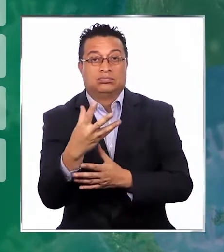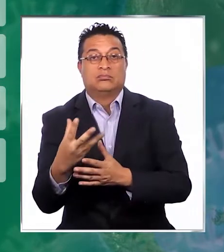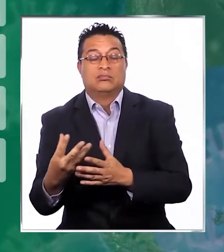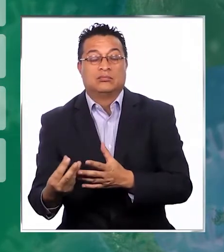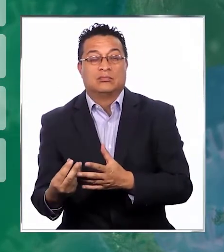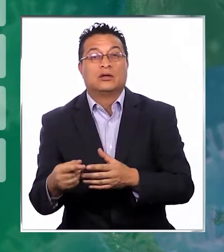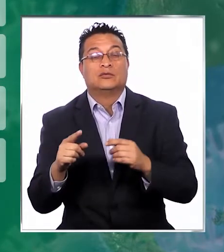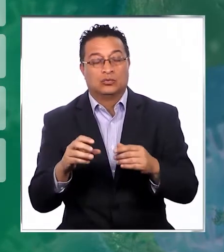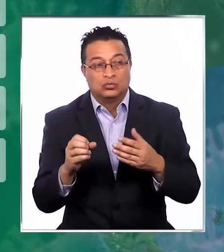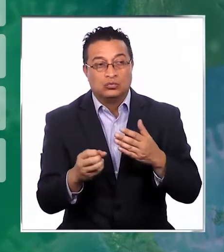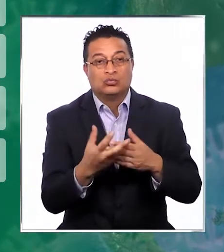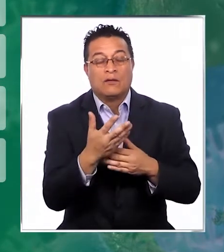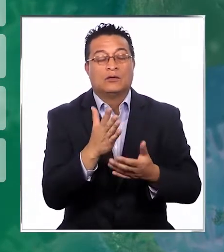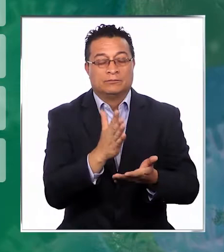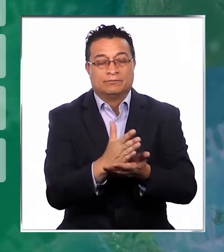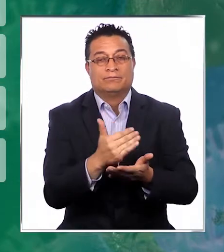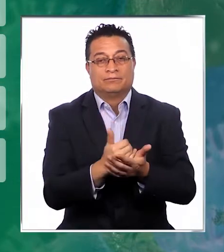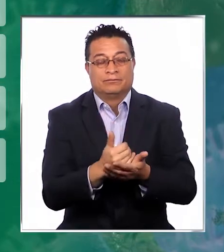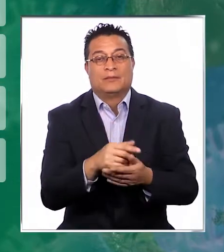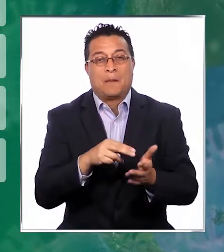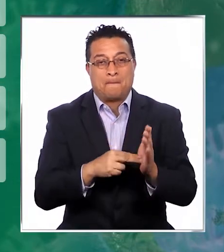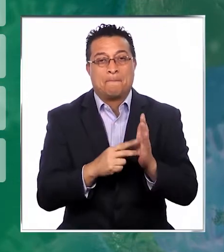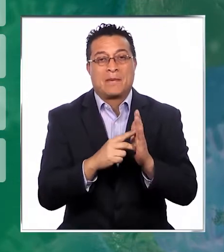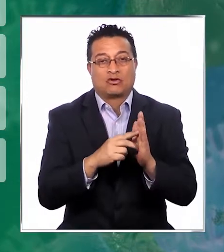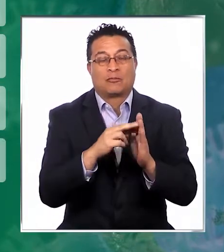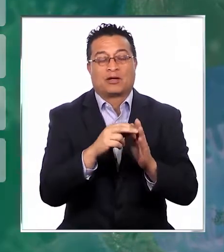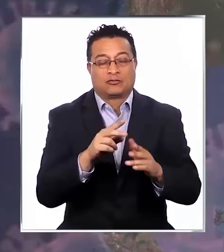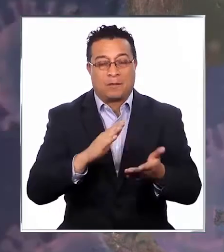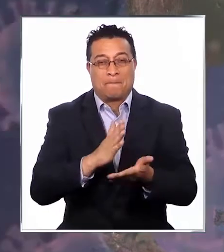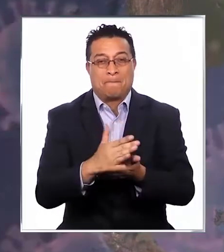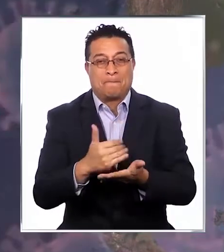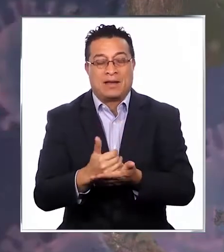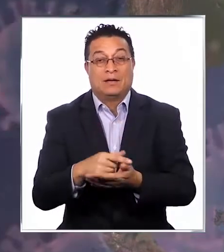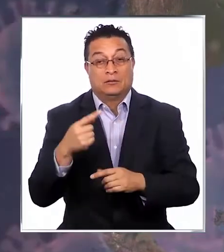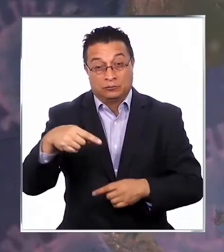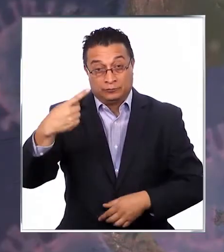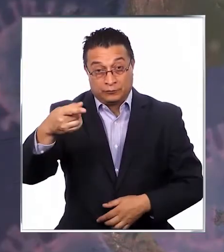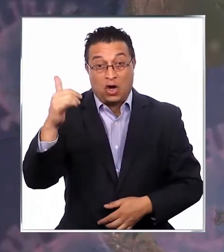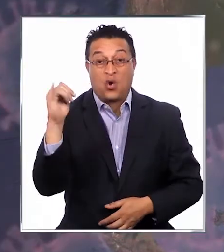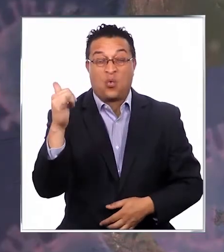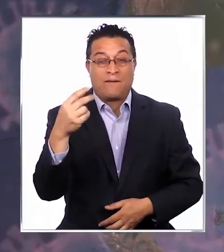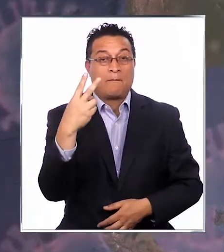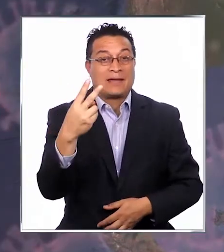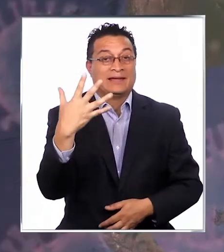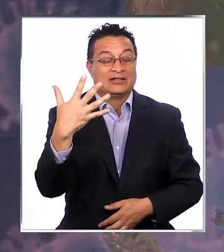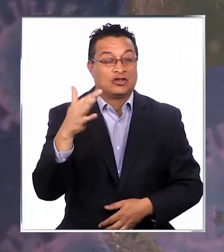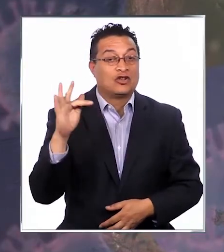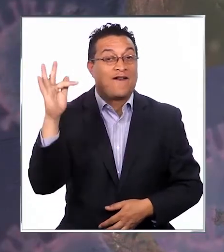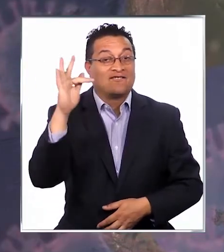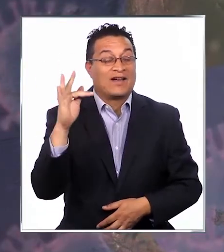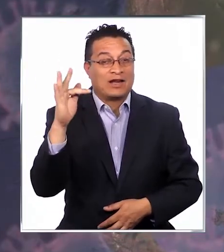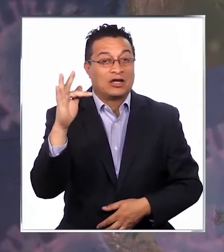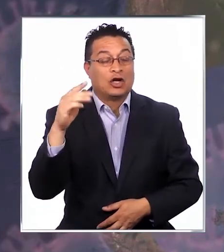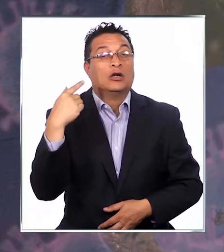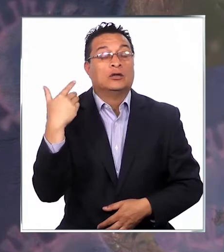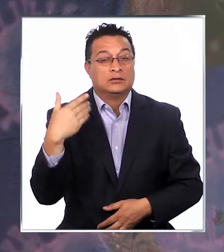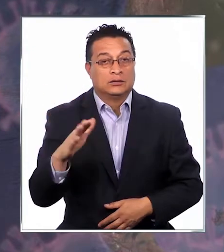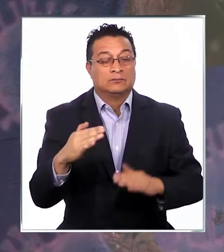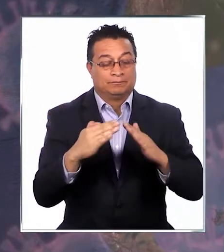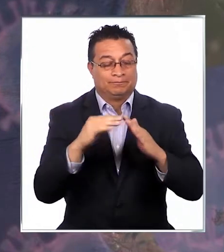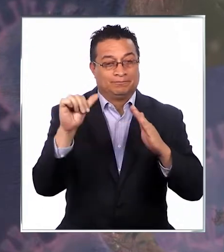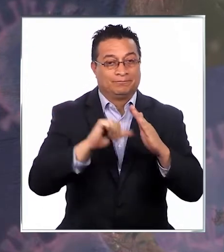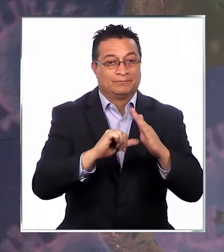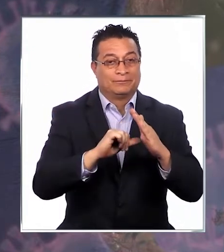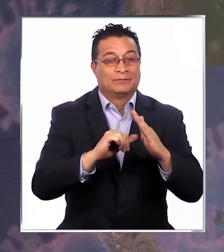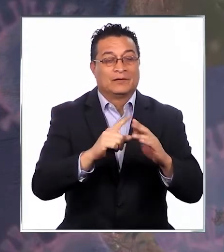despedirse bajo nuevas medidas en el Plan Paso a Paso. Atención, partir de este jueves 25 de febrero van a quedar